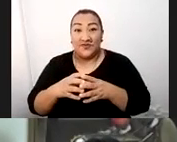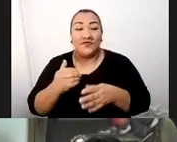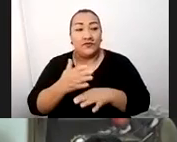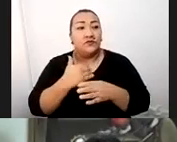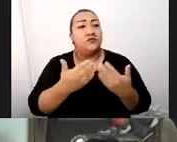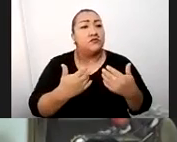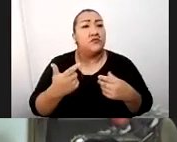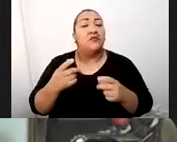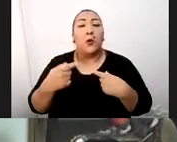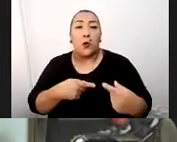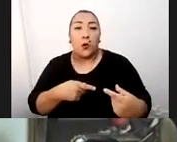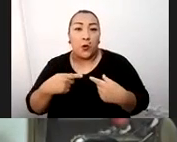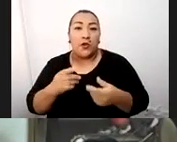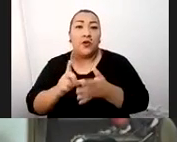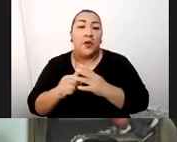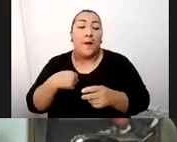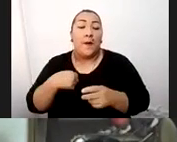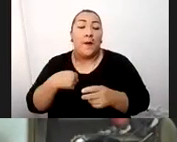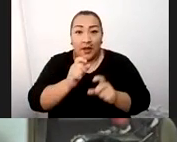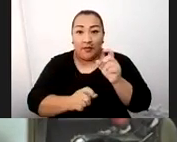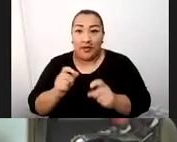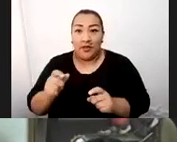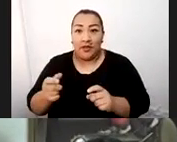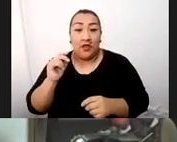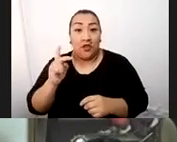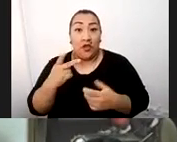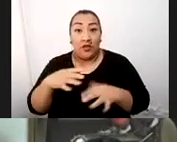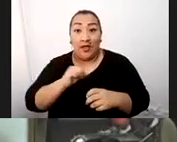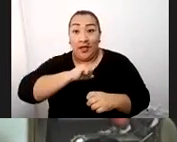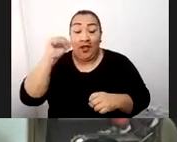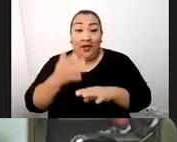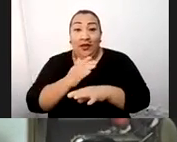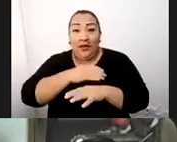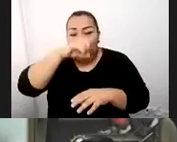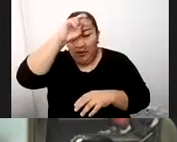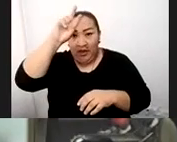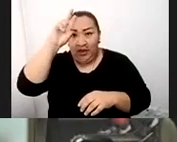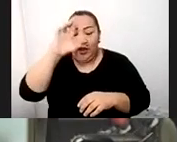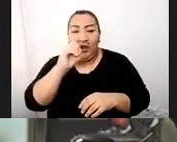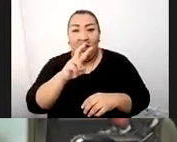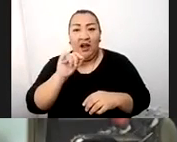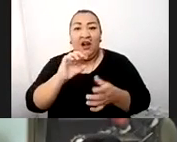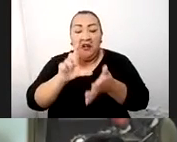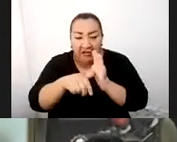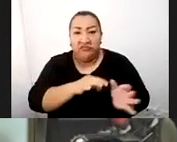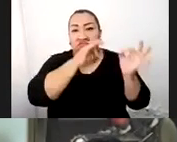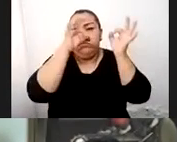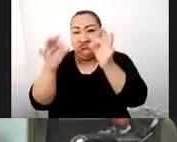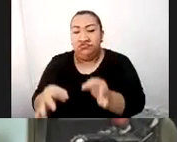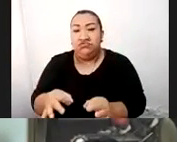de hoy, justamente, vamos a premiar a estos ganadores. Y los dos que ganaron en Cusco, en la convención, los vamos a llevar a Dubái,